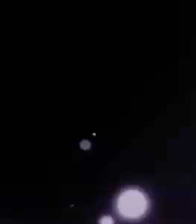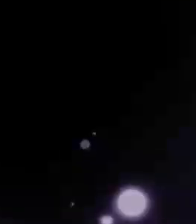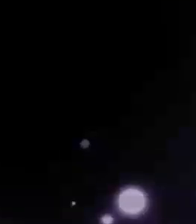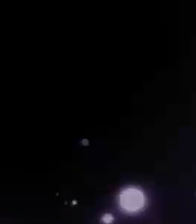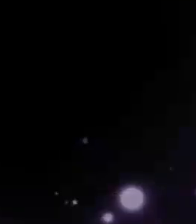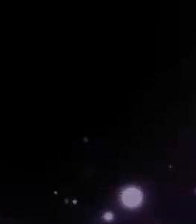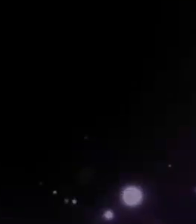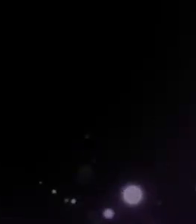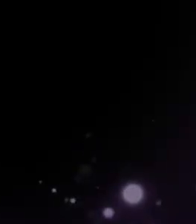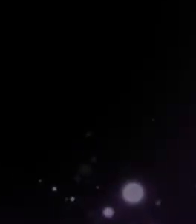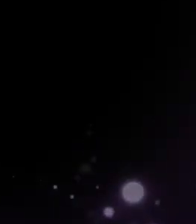calor.